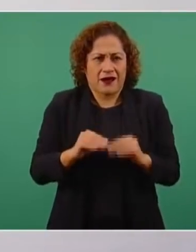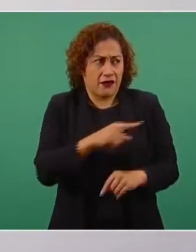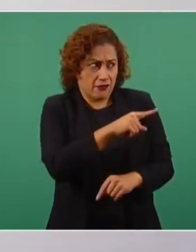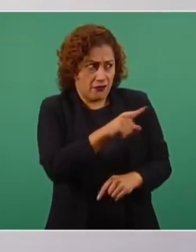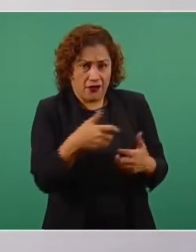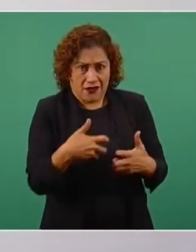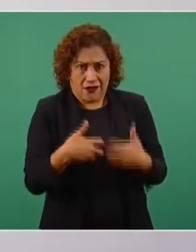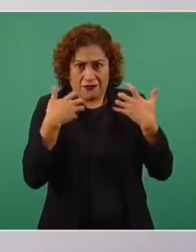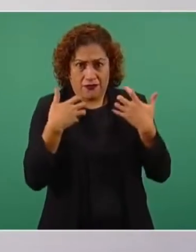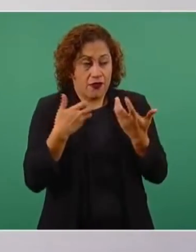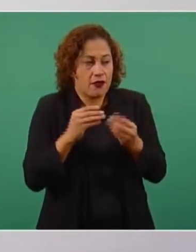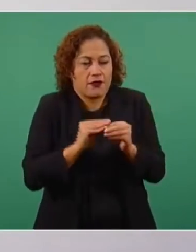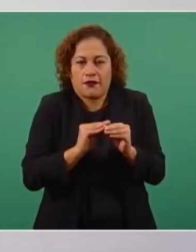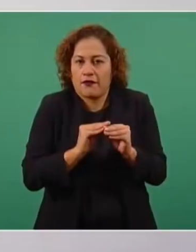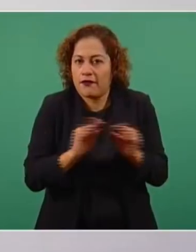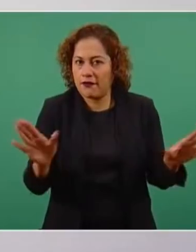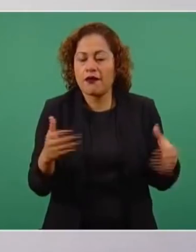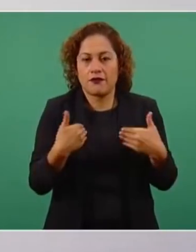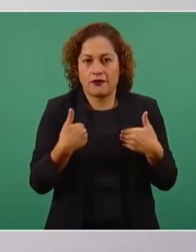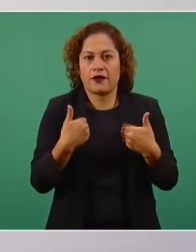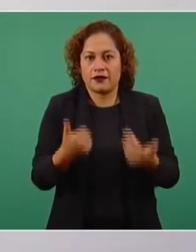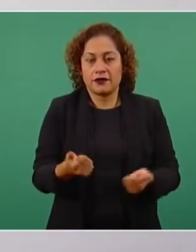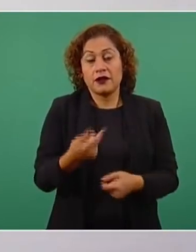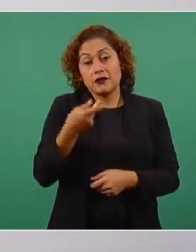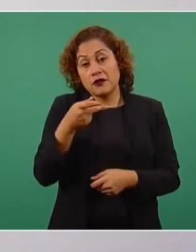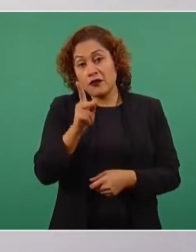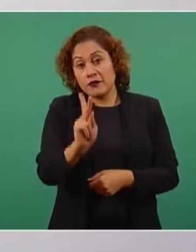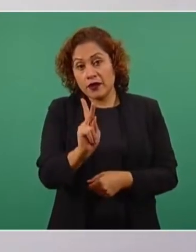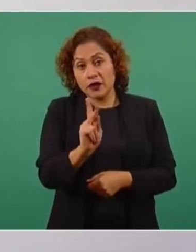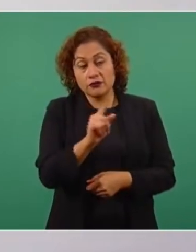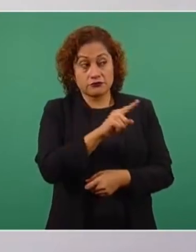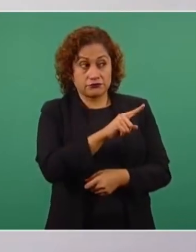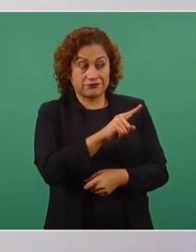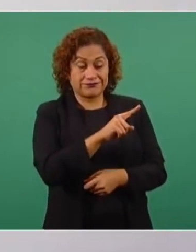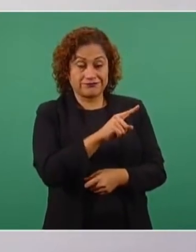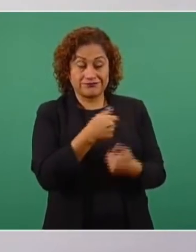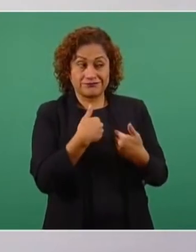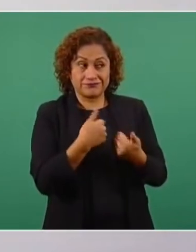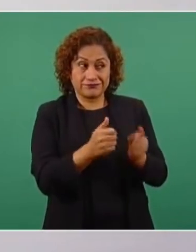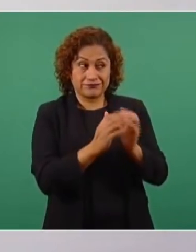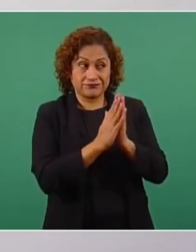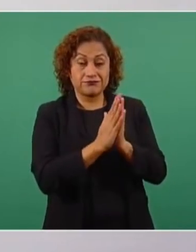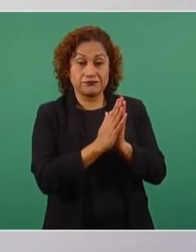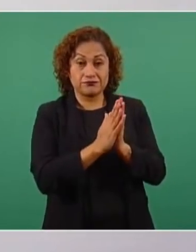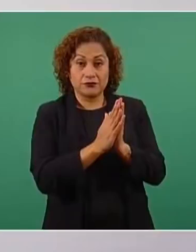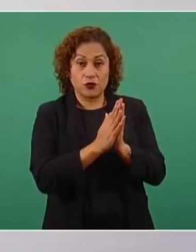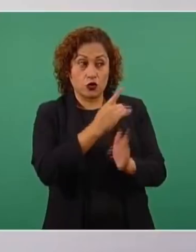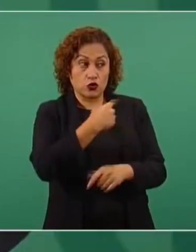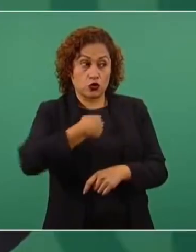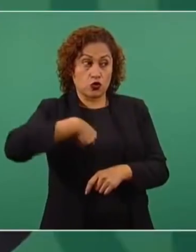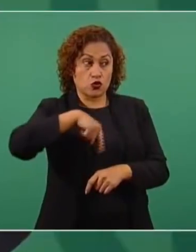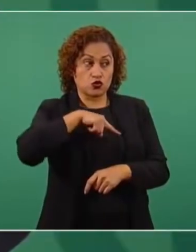ojalá y también nos entiendan de que debemos de gobernar para todos,